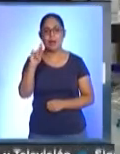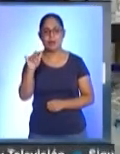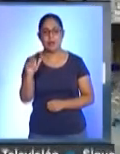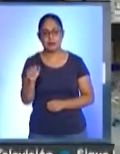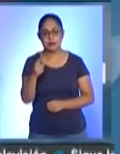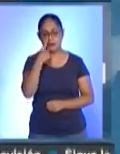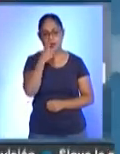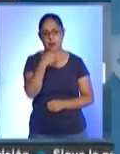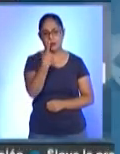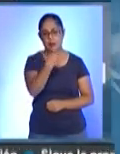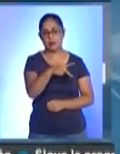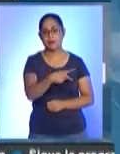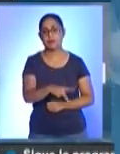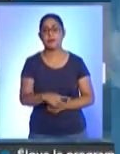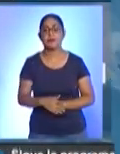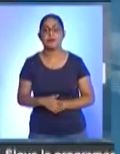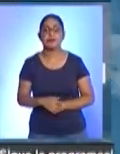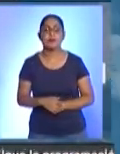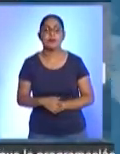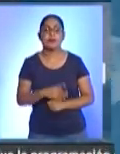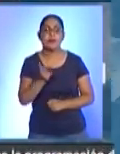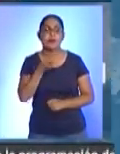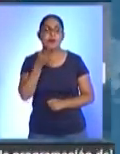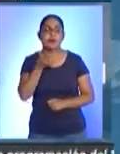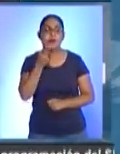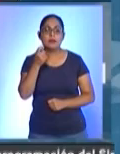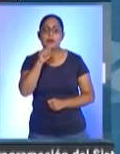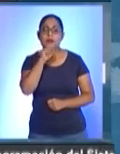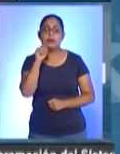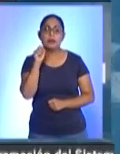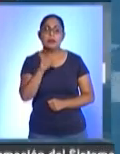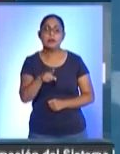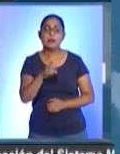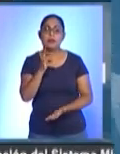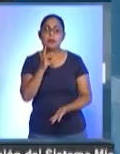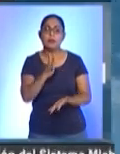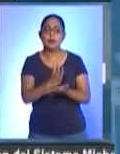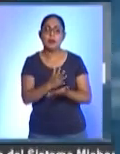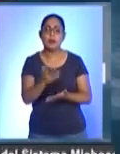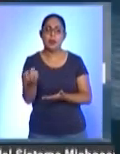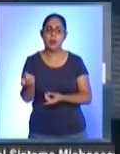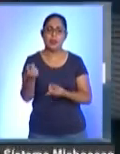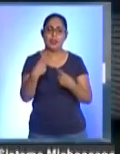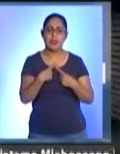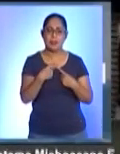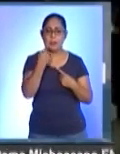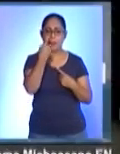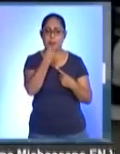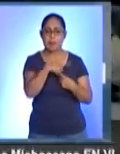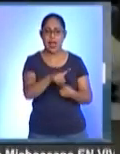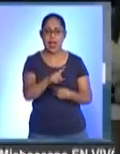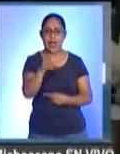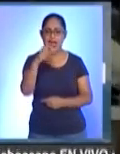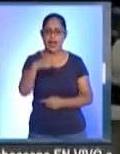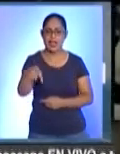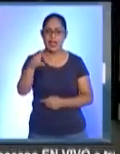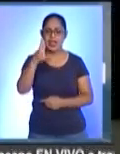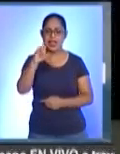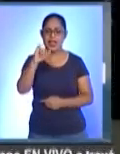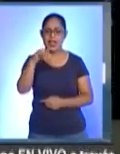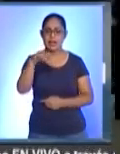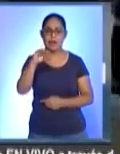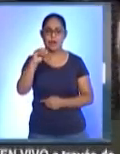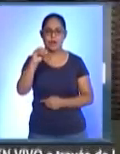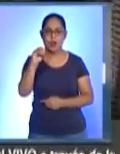Salud de Michoacán. Estamos hablando de como, por decir nada más, algunos medicamentos que se requieren para quimioterapia es infosfamida,